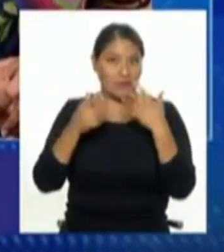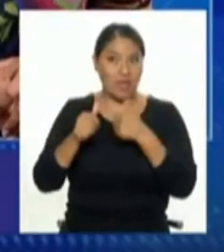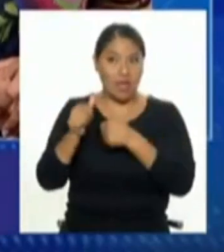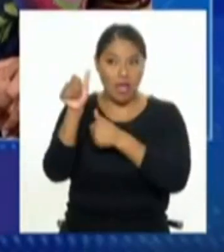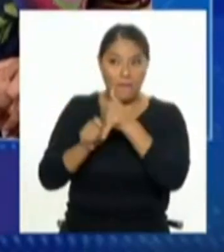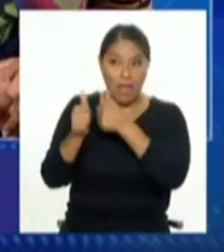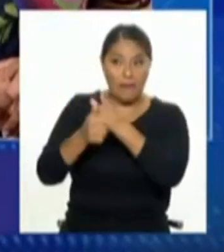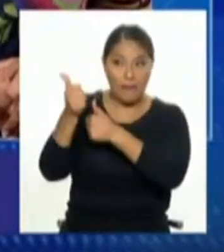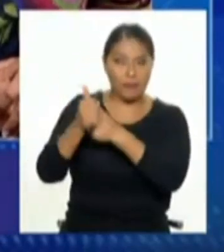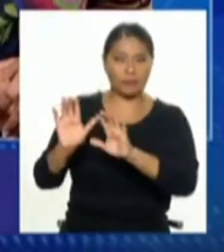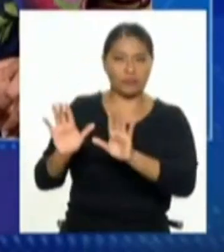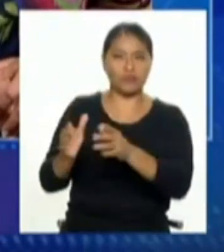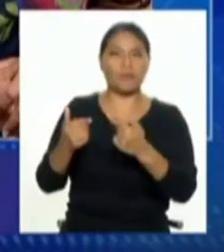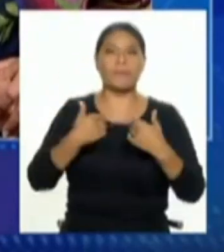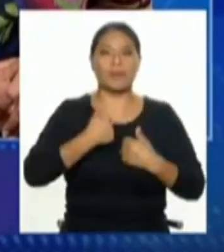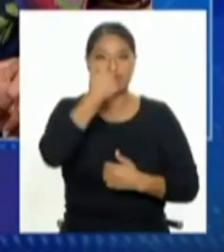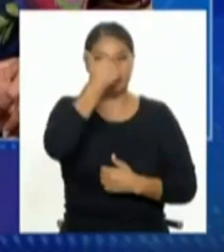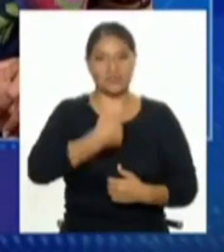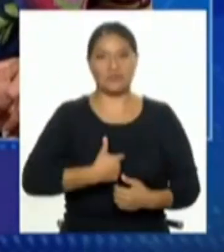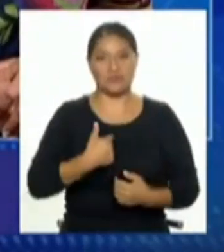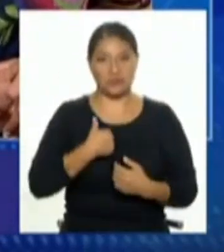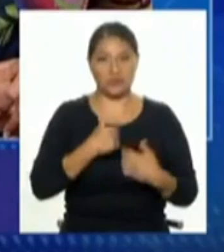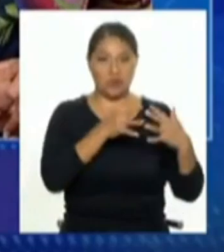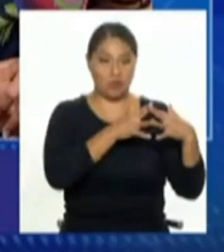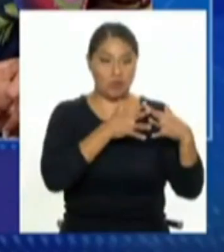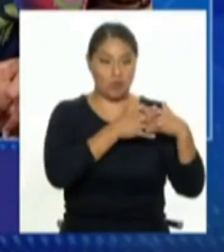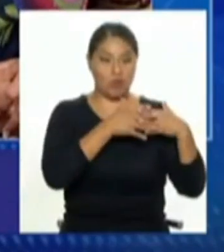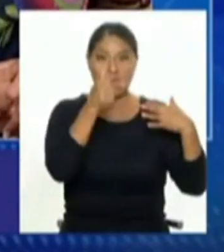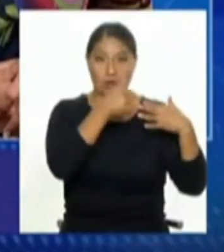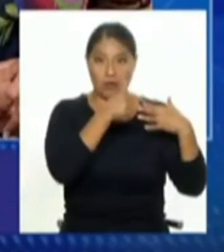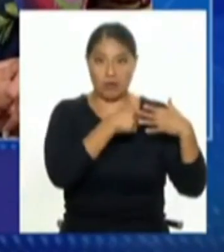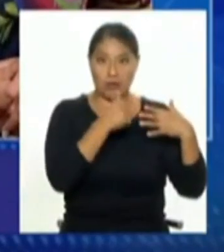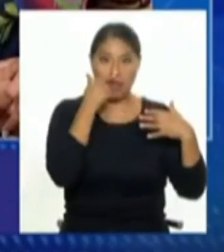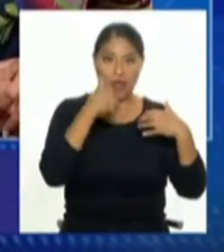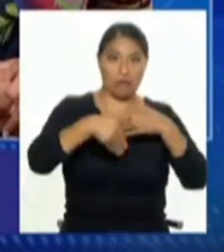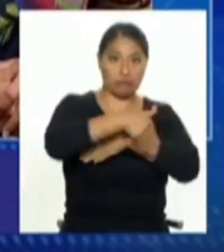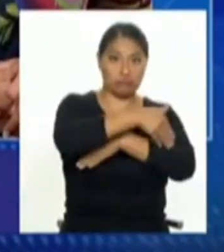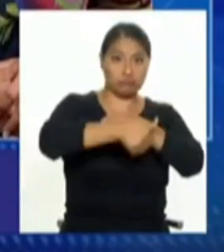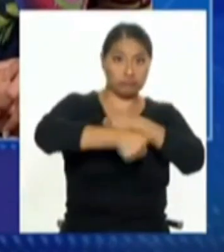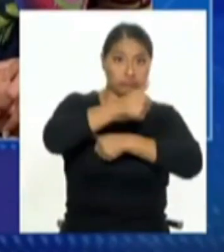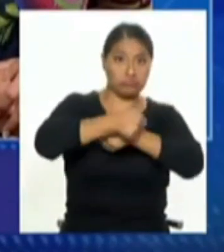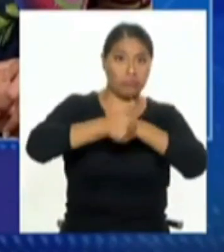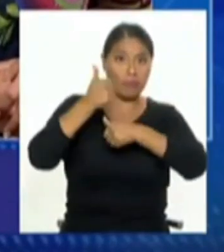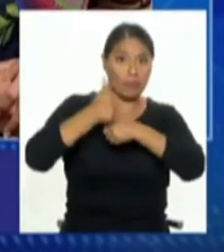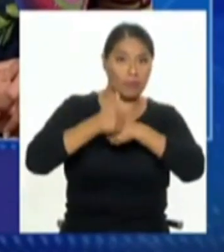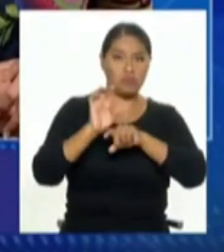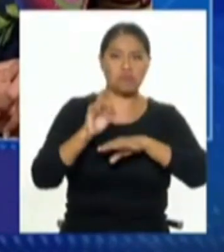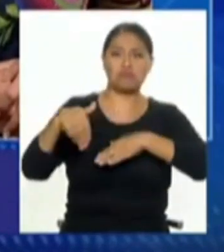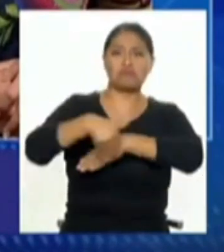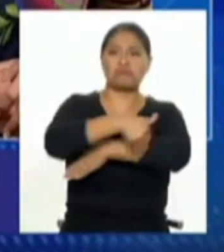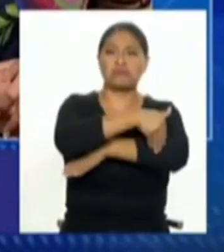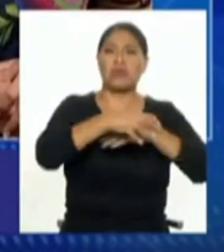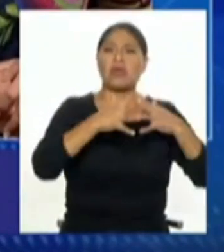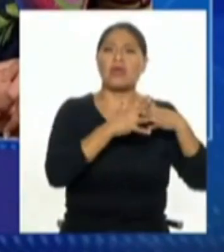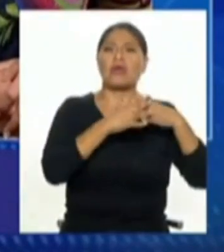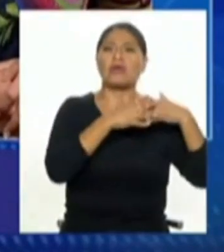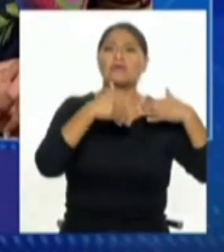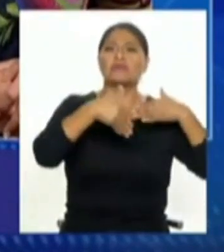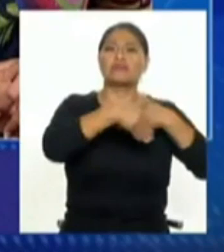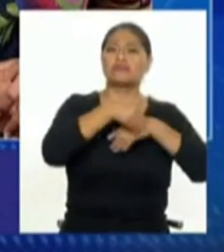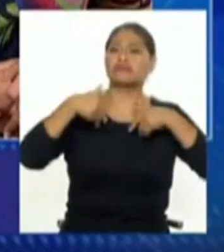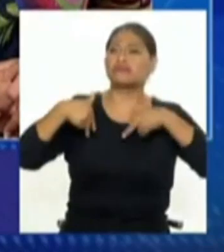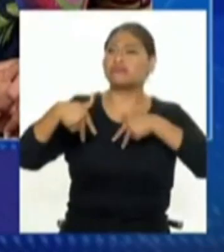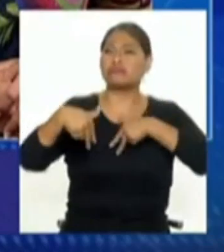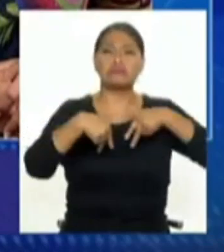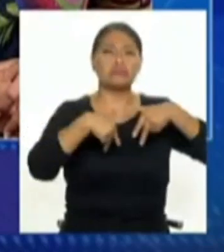de hecho Estados Unidos no es particularmente inseguro tú puedes caminar por una ciudad de Estados Unidos más o menos en